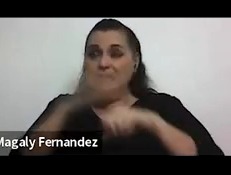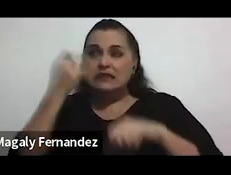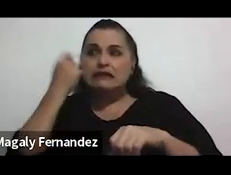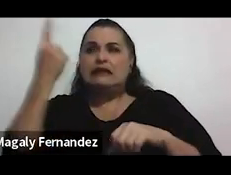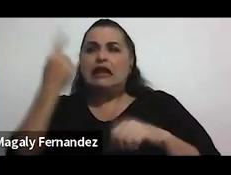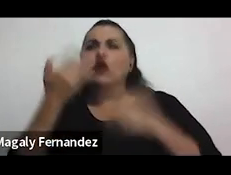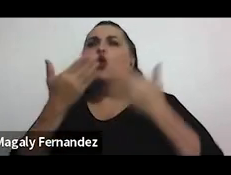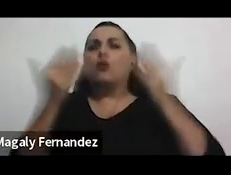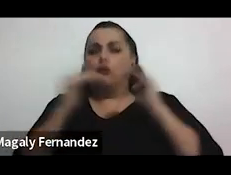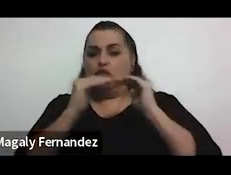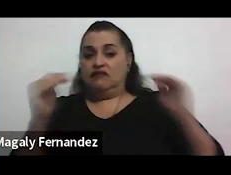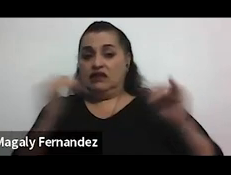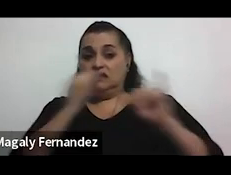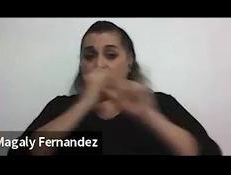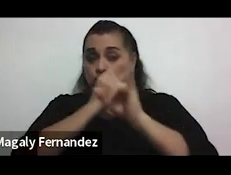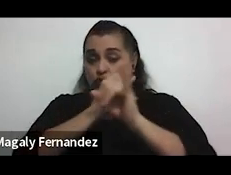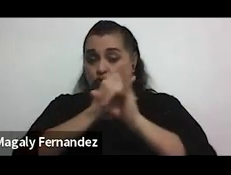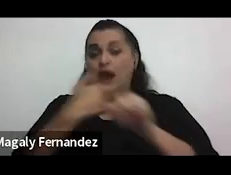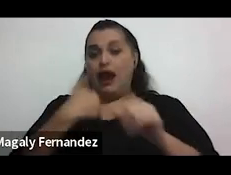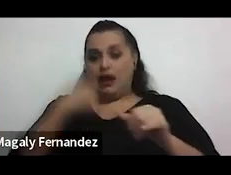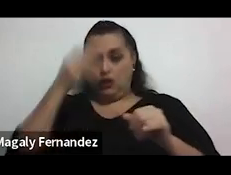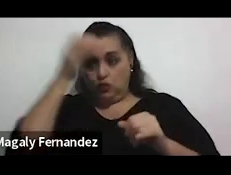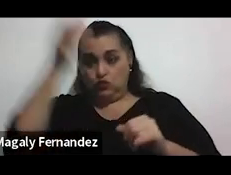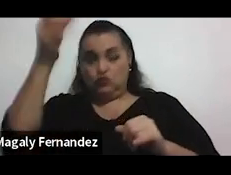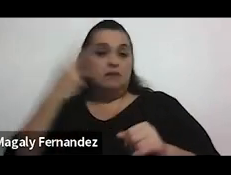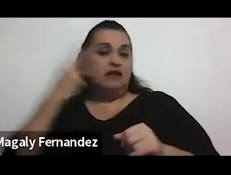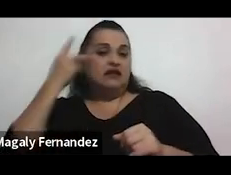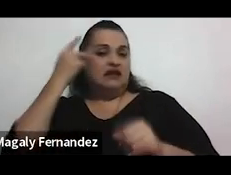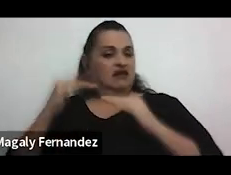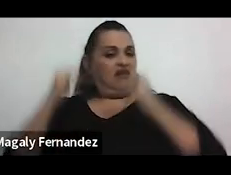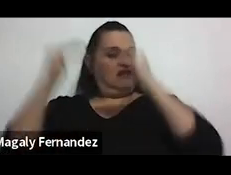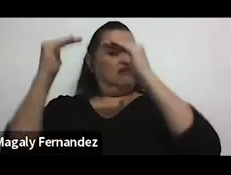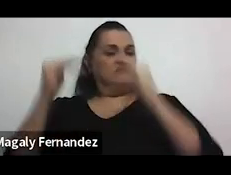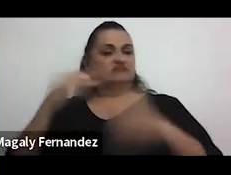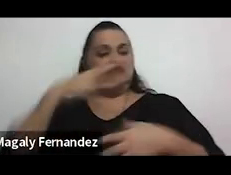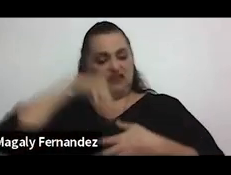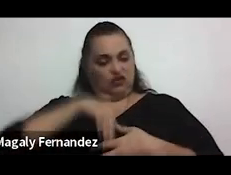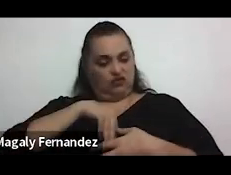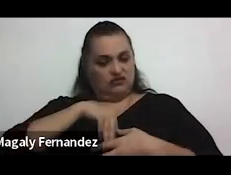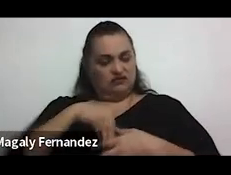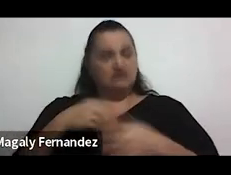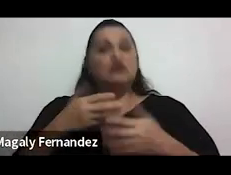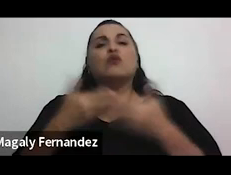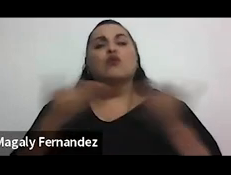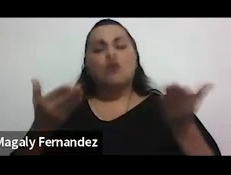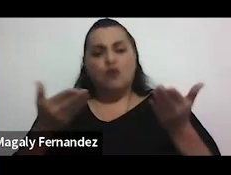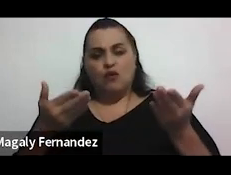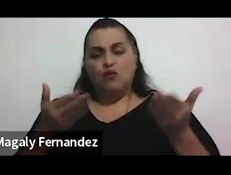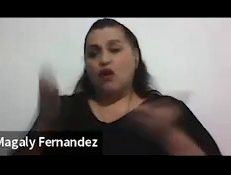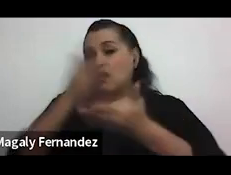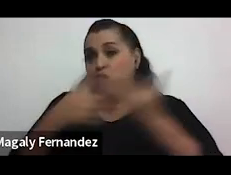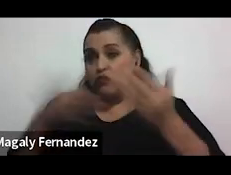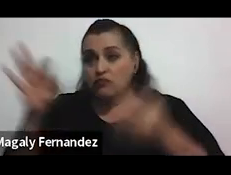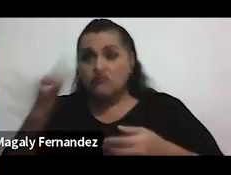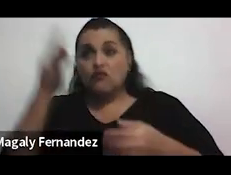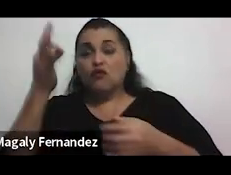nivel de las instituciones hay una cultura patriarcal también muy interiorizada y entonces cómo de alguna manera se